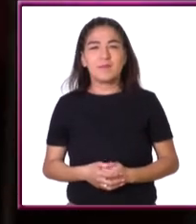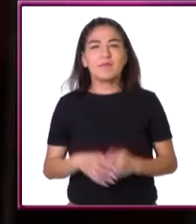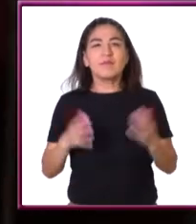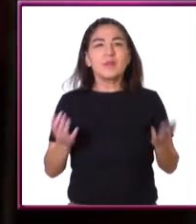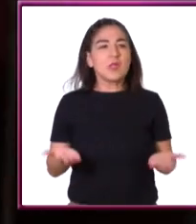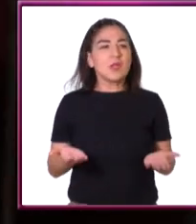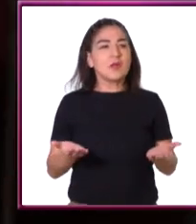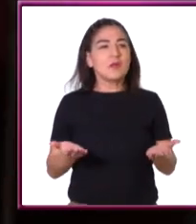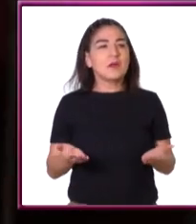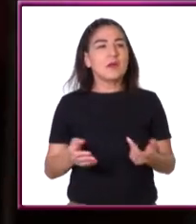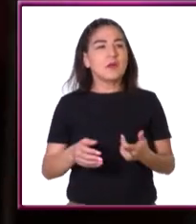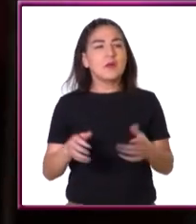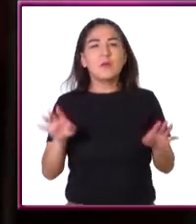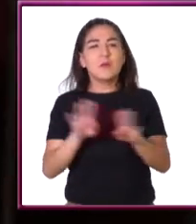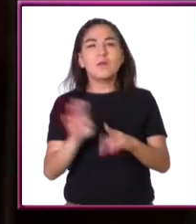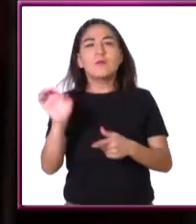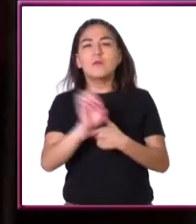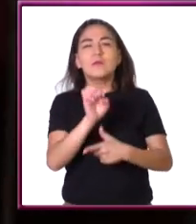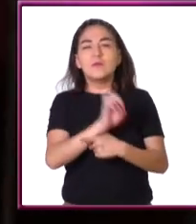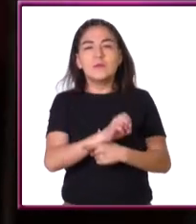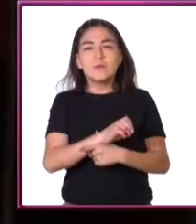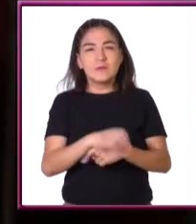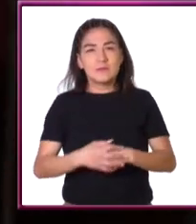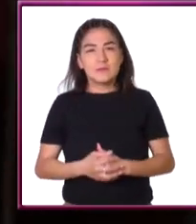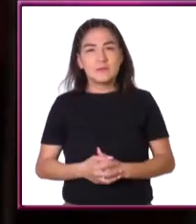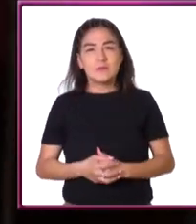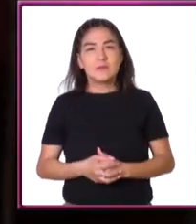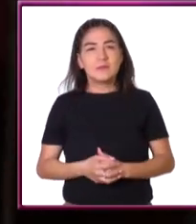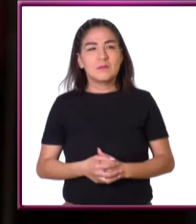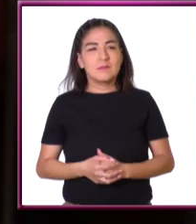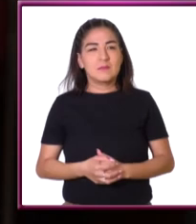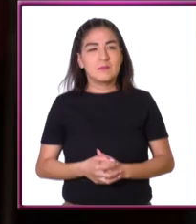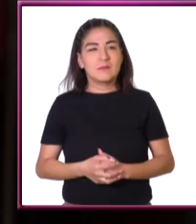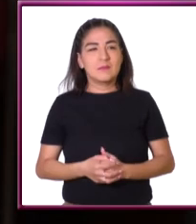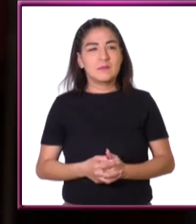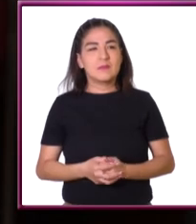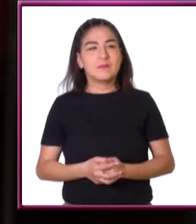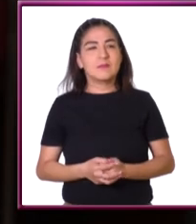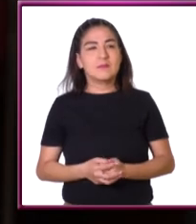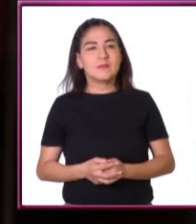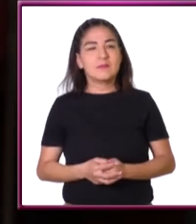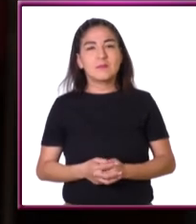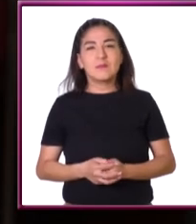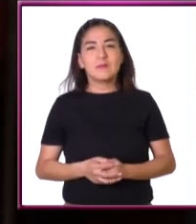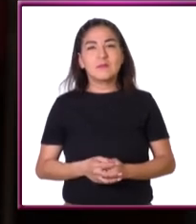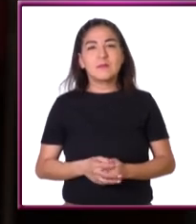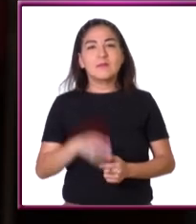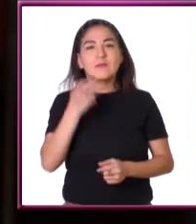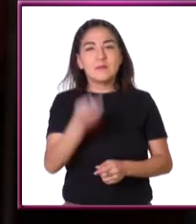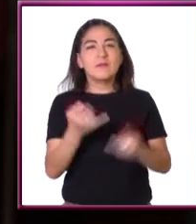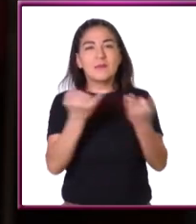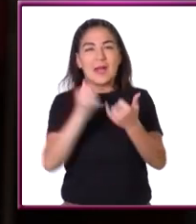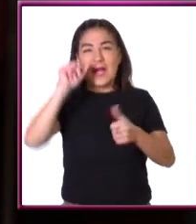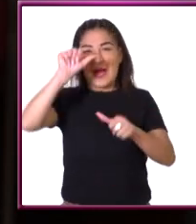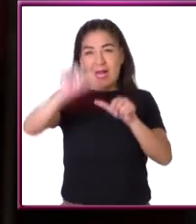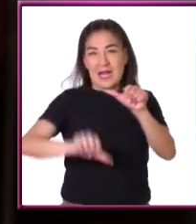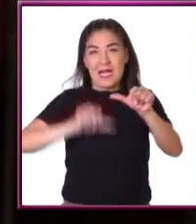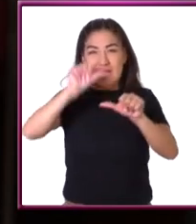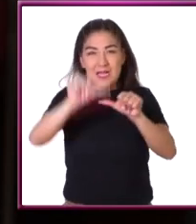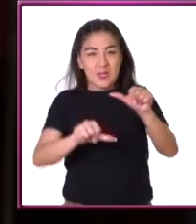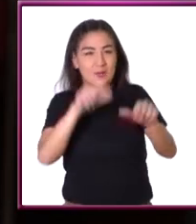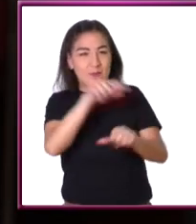¿Y se podría decir entonces que estos son los